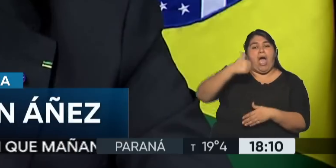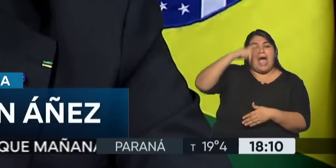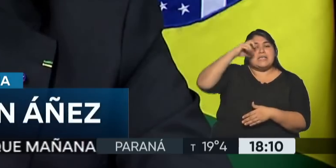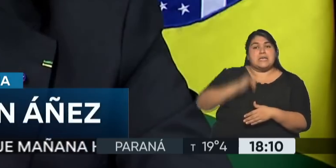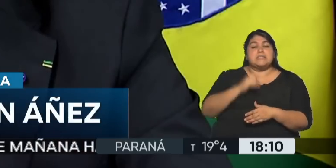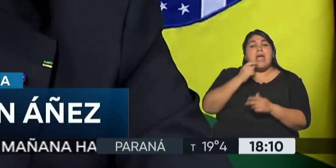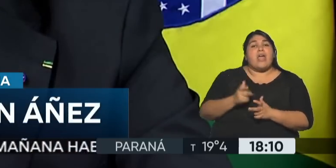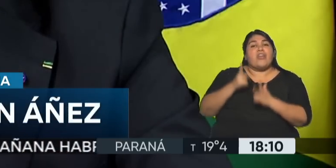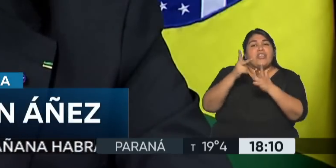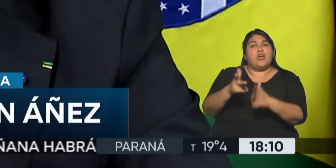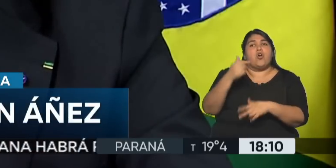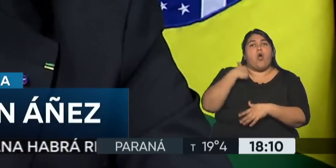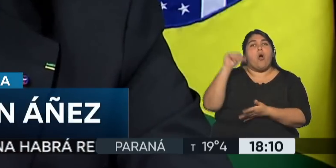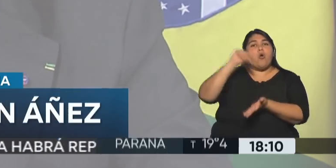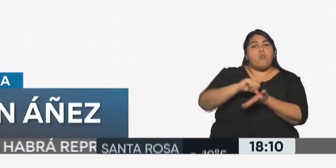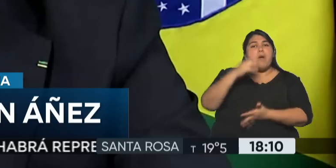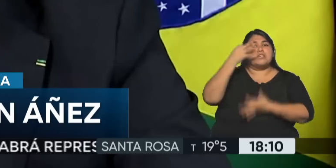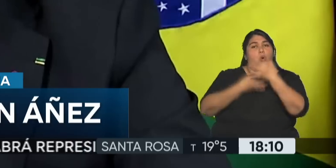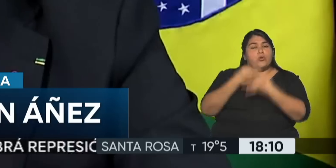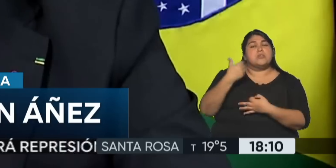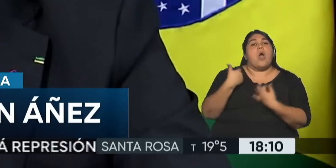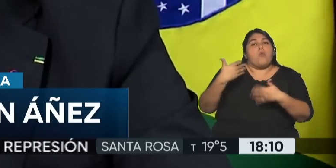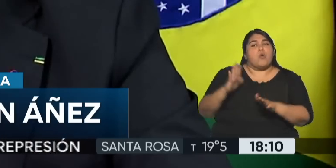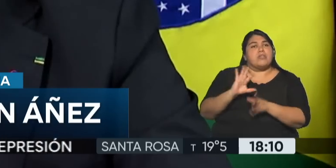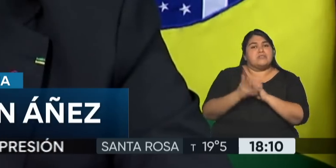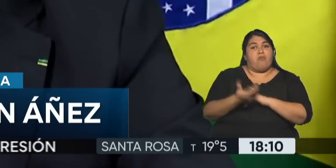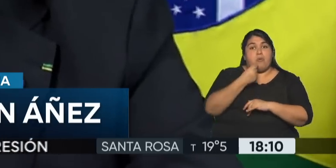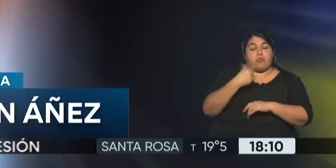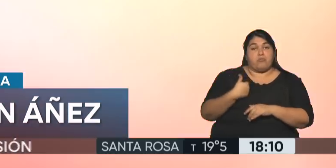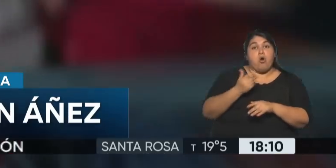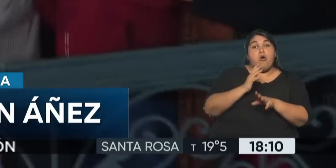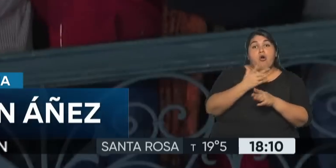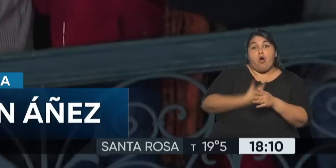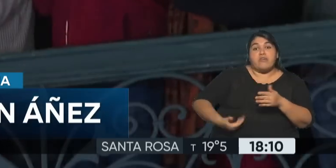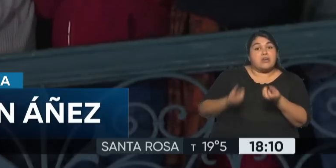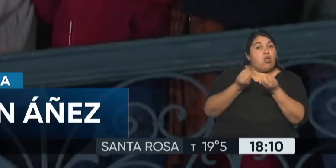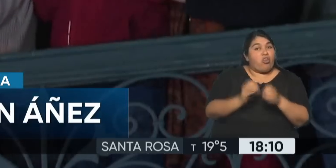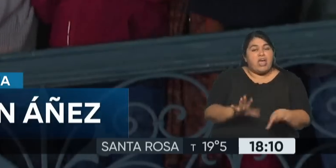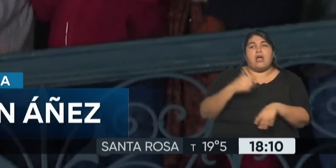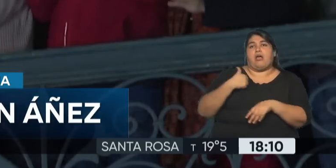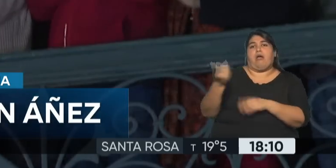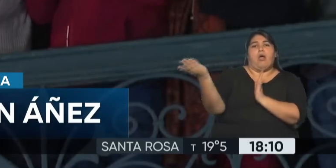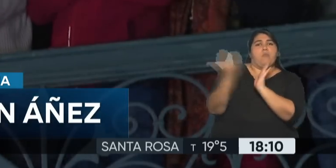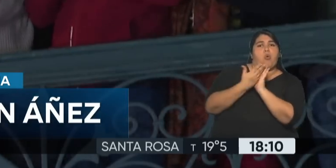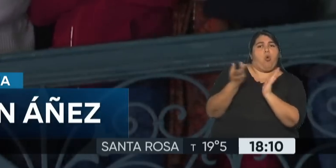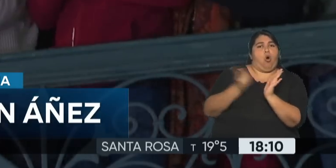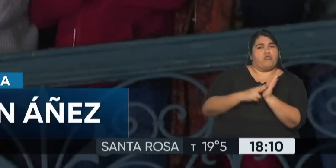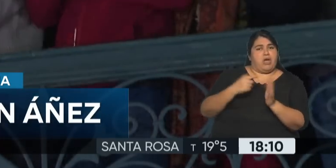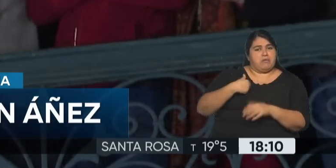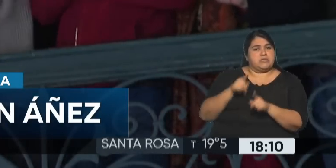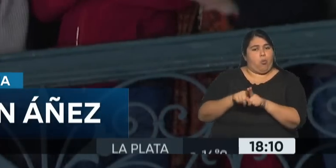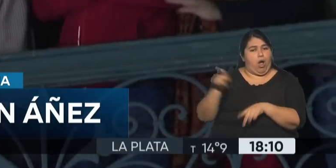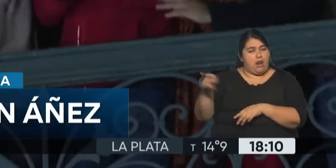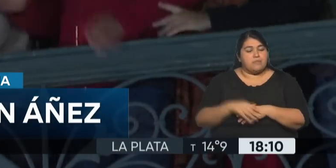Insinuó que la justicia de su país podría ser una amenaza para él cuando deje el gobierno. La condena a Áñez fue por la causa